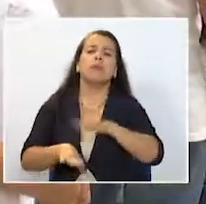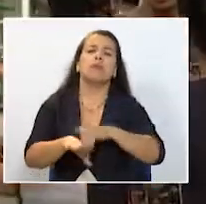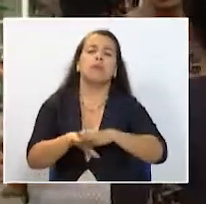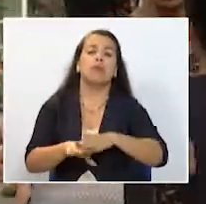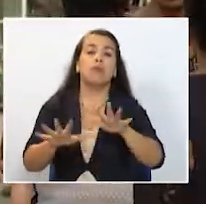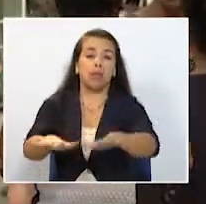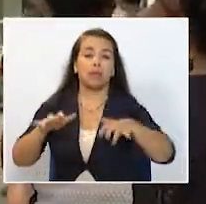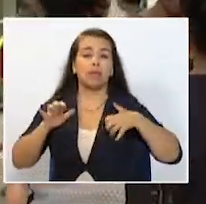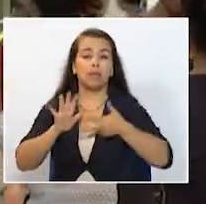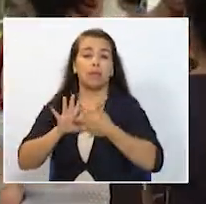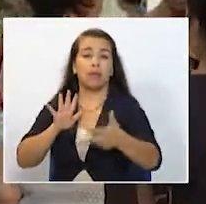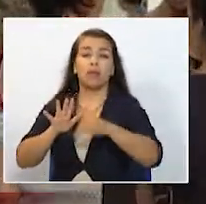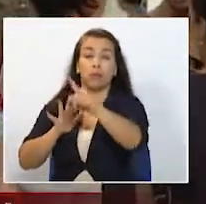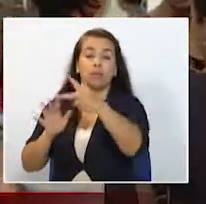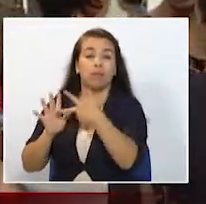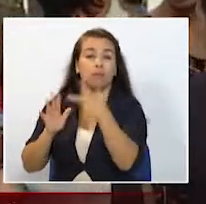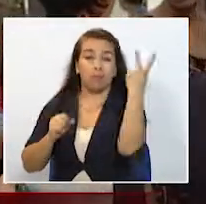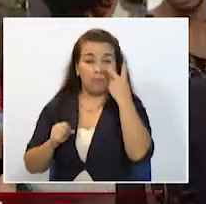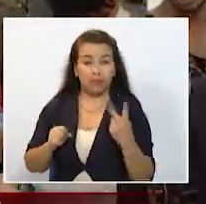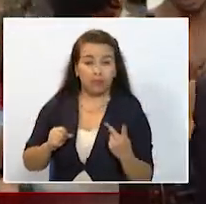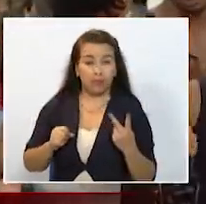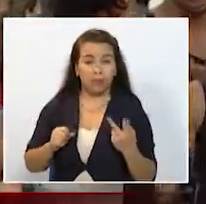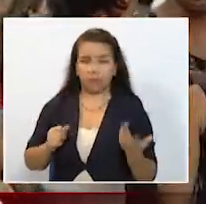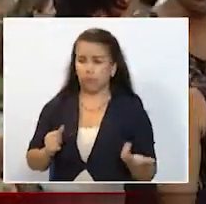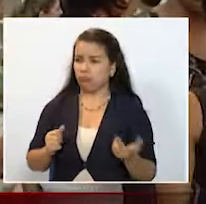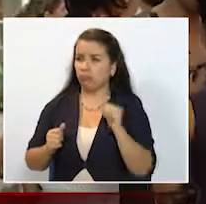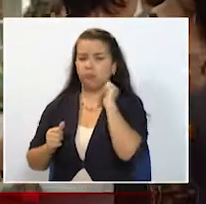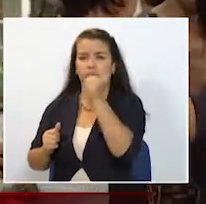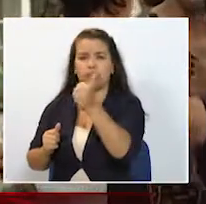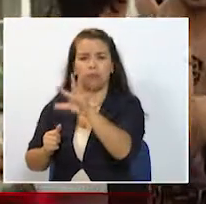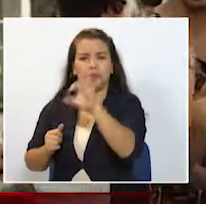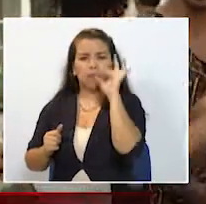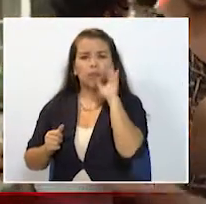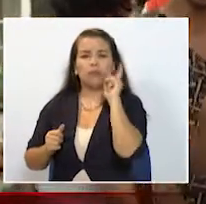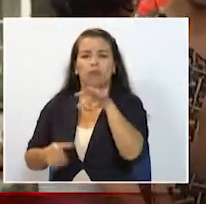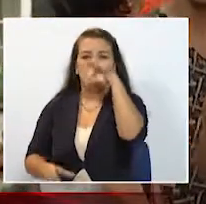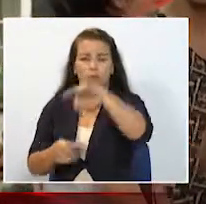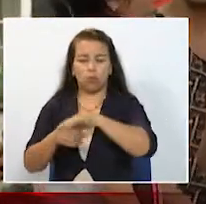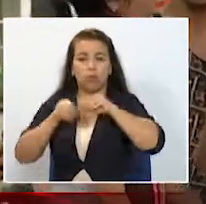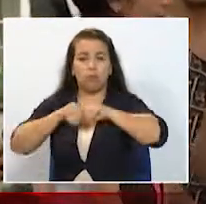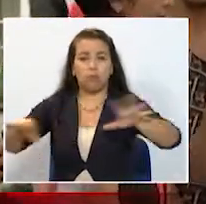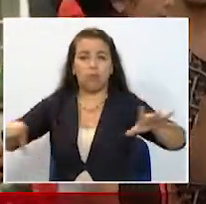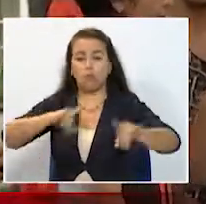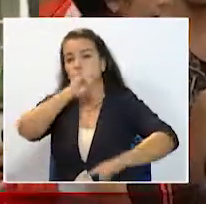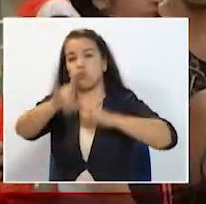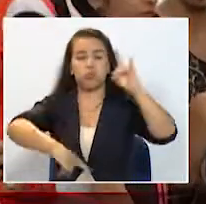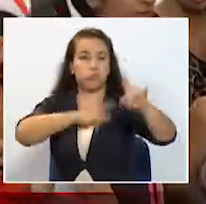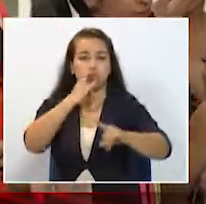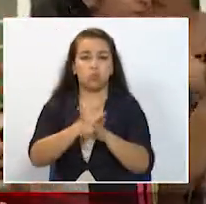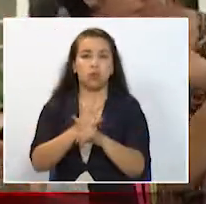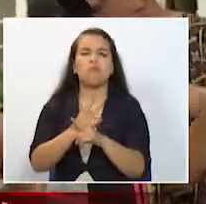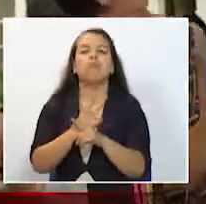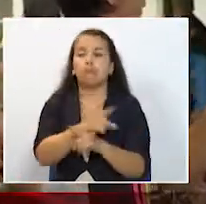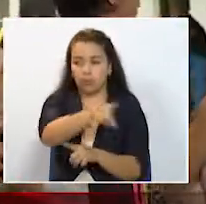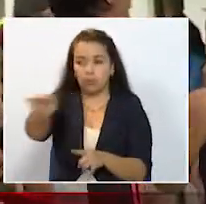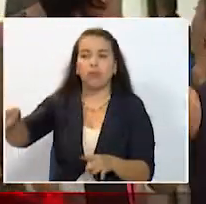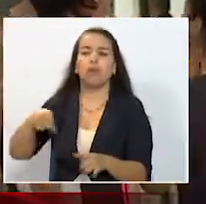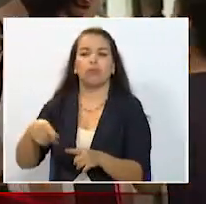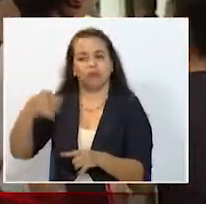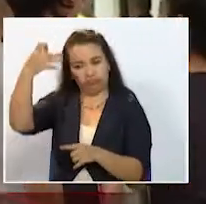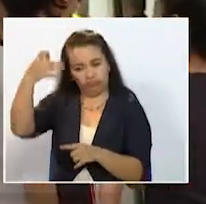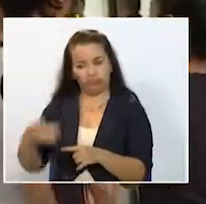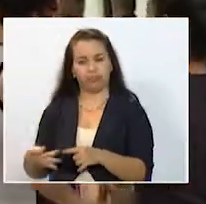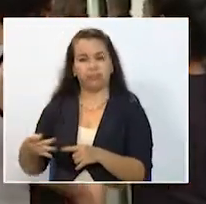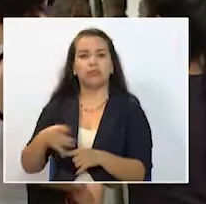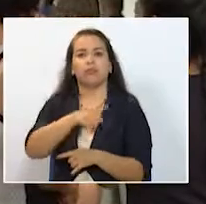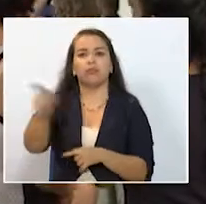nacional venezolana que fue electa por voto popular y universal para poder que